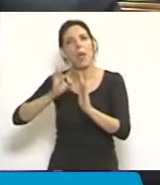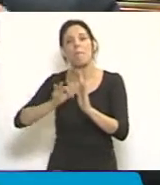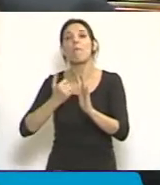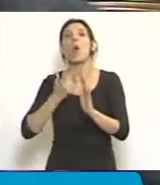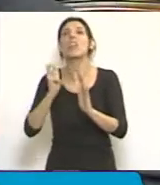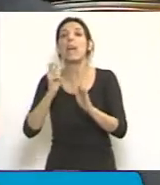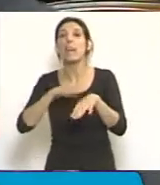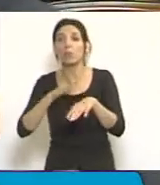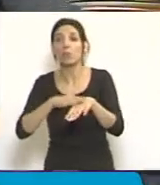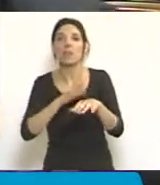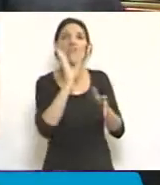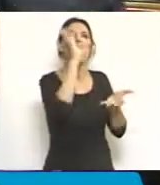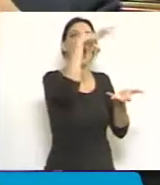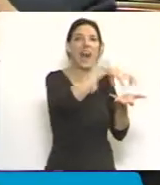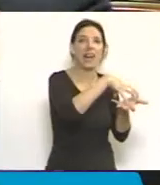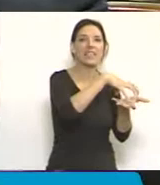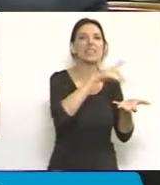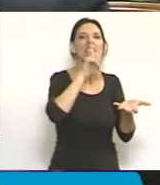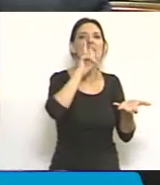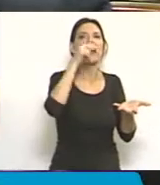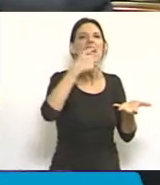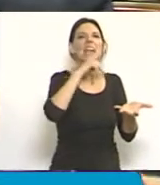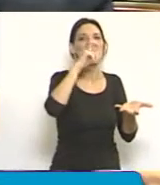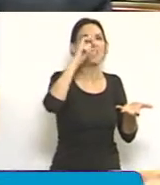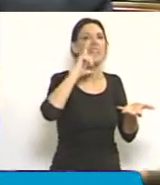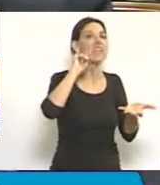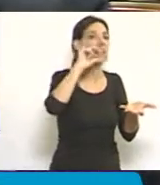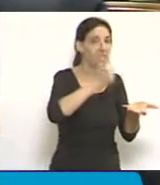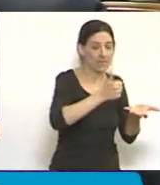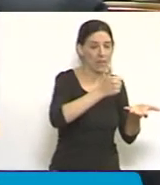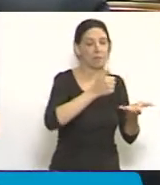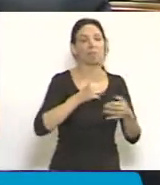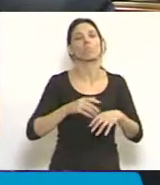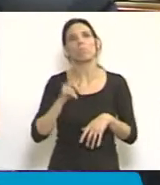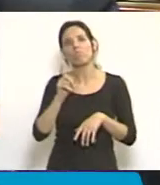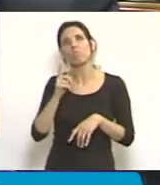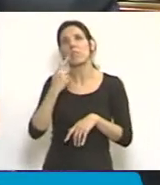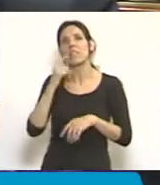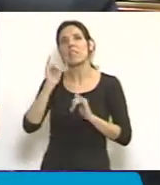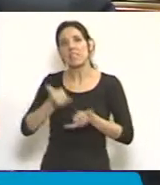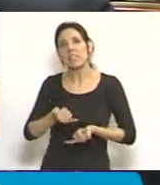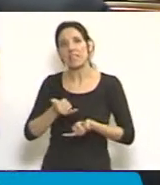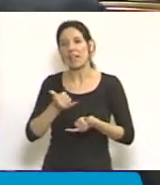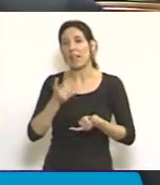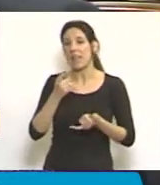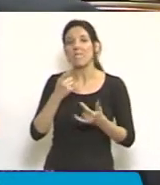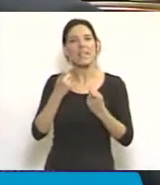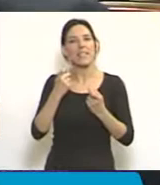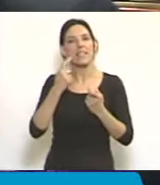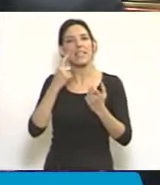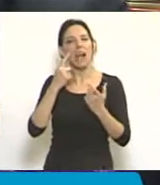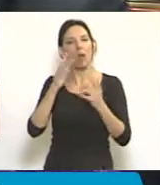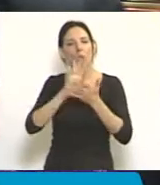agencias de inteligencia. El oficialismo lo ha fundado, a mi entender, con razón en la necesidad de la transparencia.